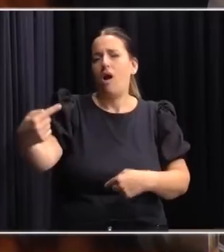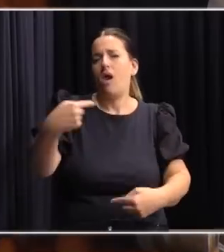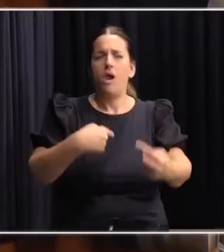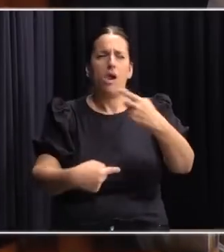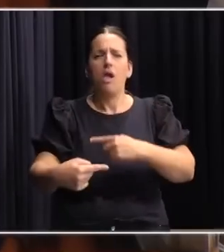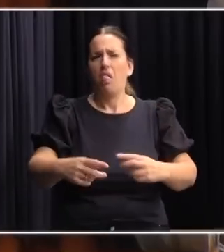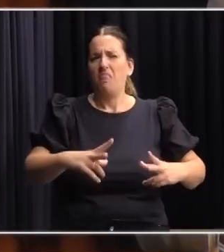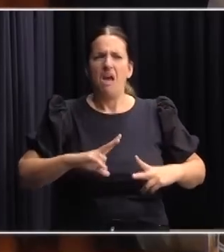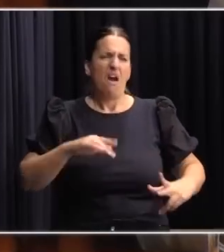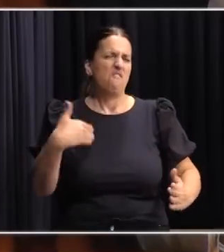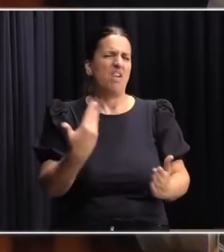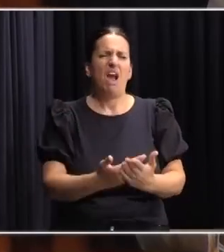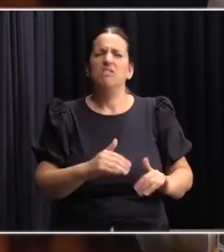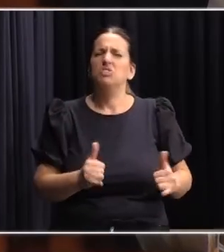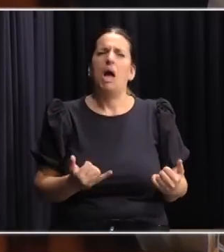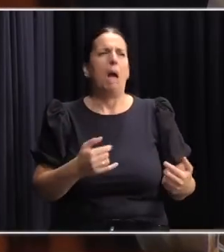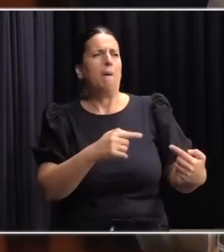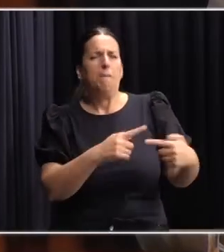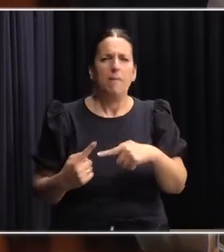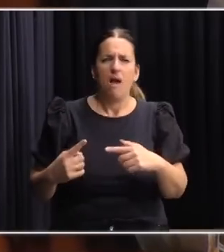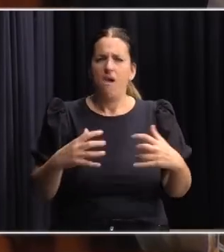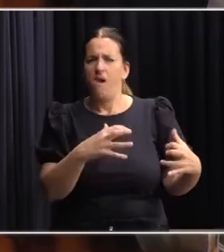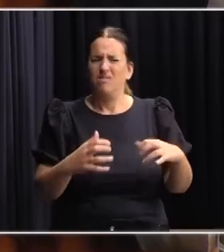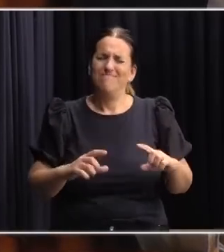fracasos de antemano, muchas veces.